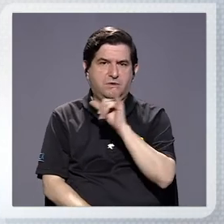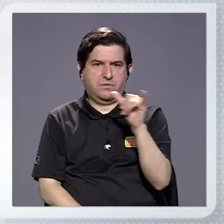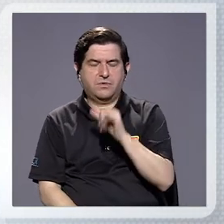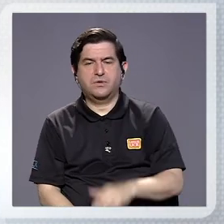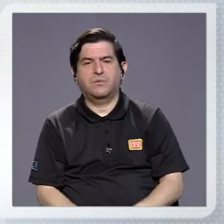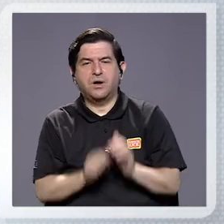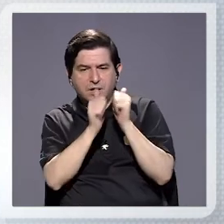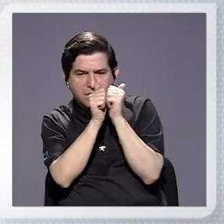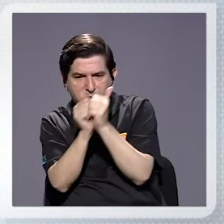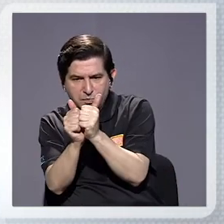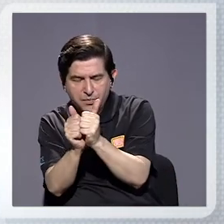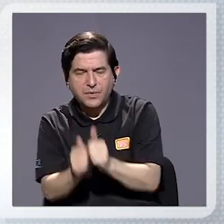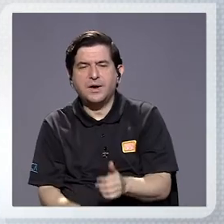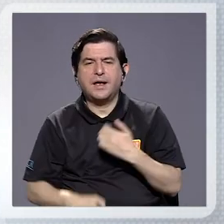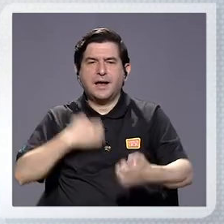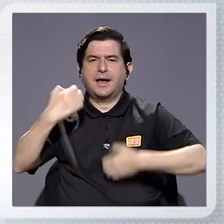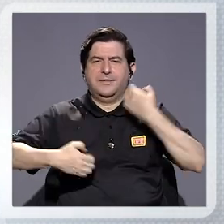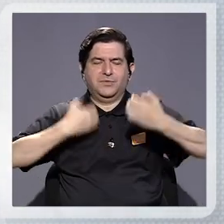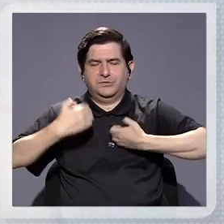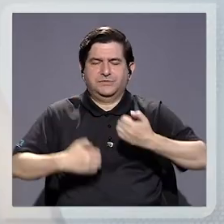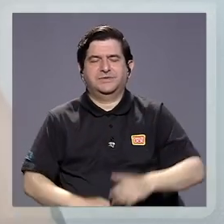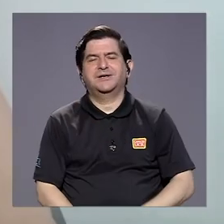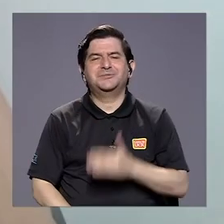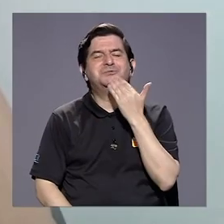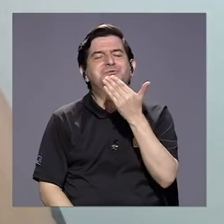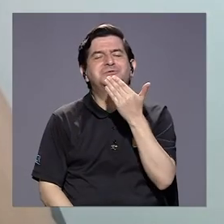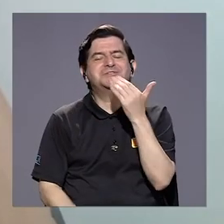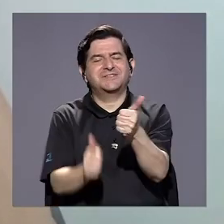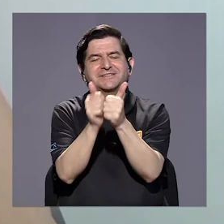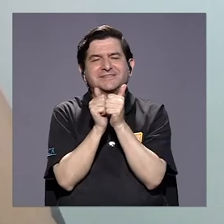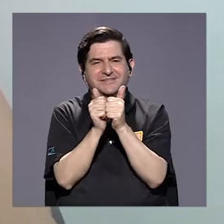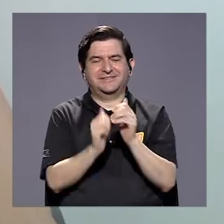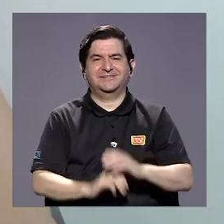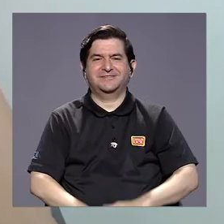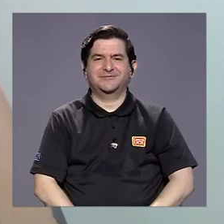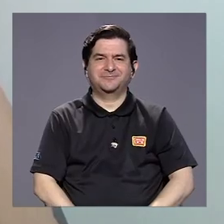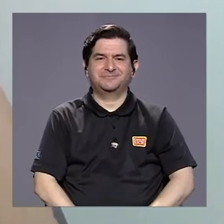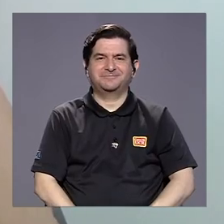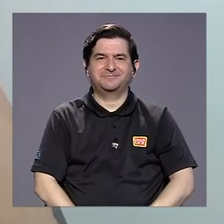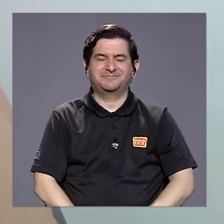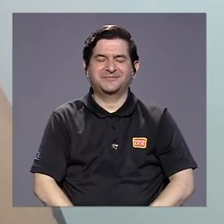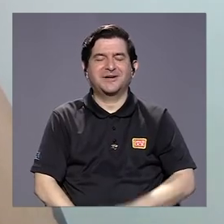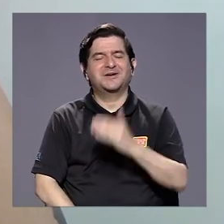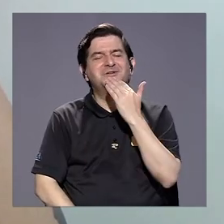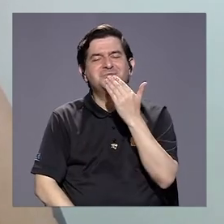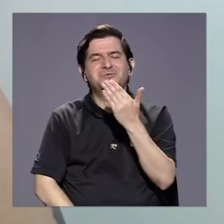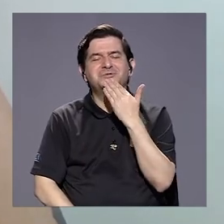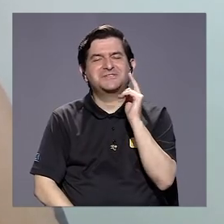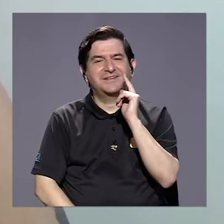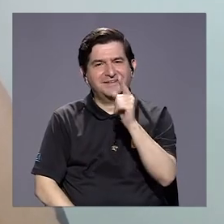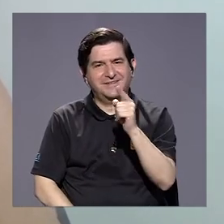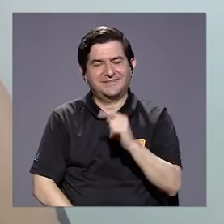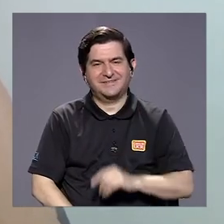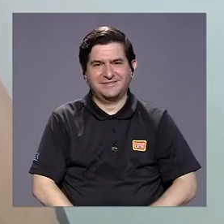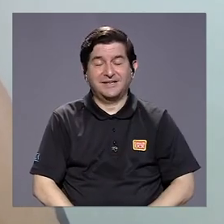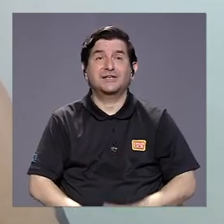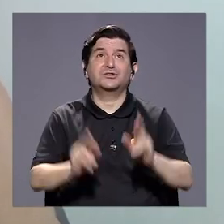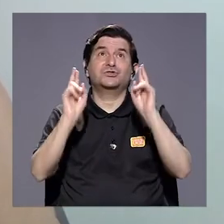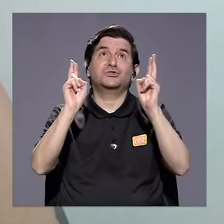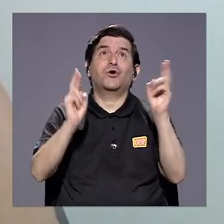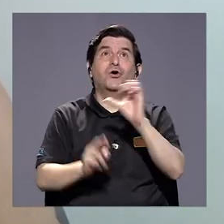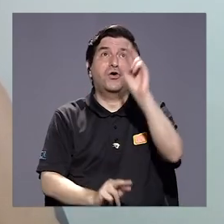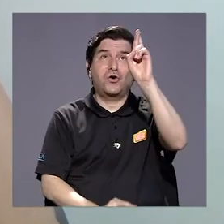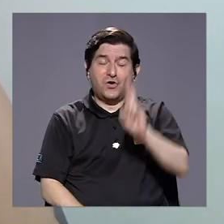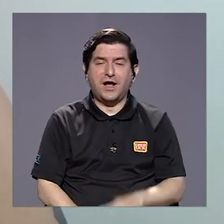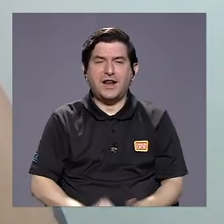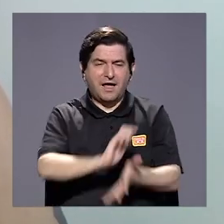un acompañamiento desde lo emocional en pandemia. Muchas gracias por estar con nosotros, Margarita. Muchísimas gracias a ustedes. Ojalá Costa